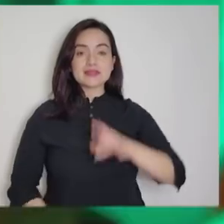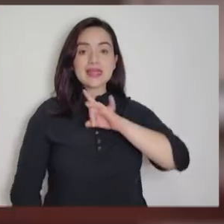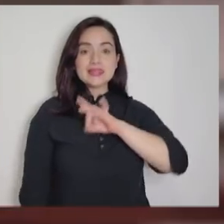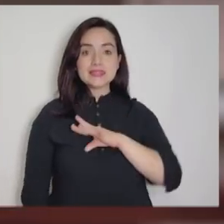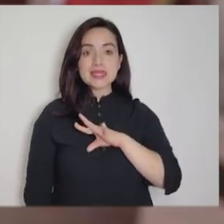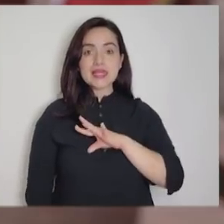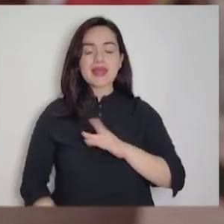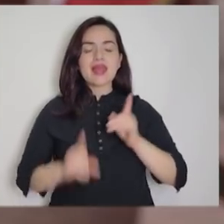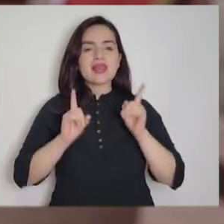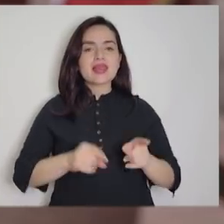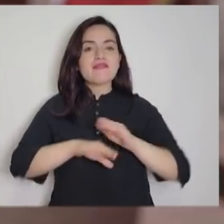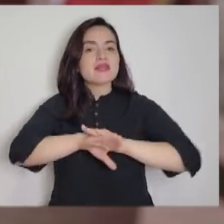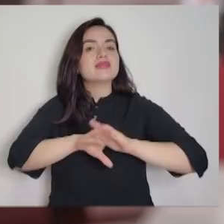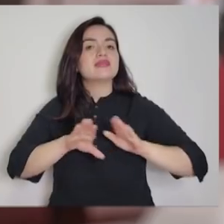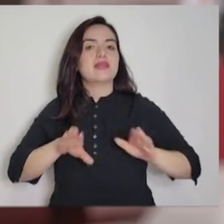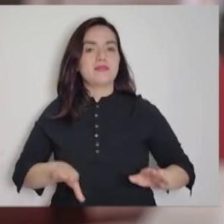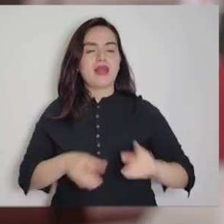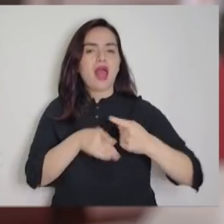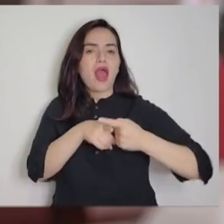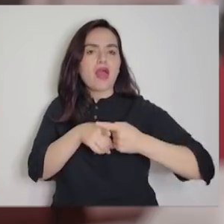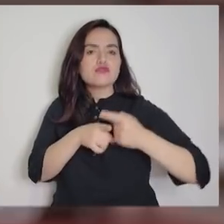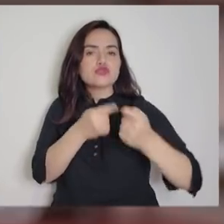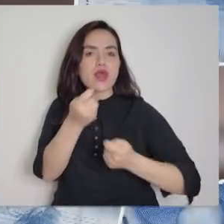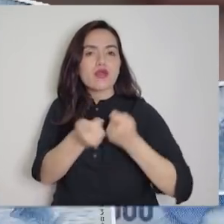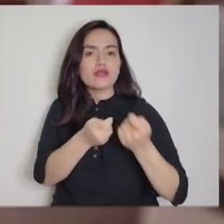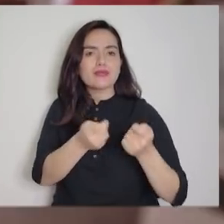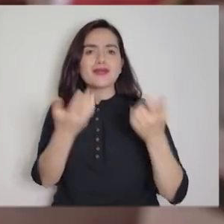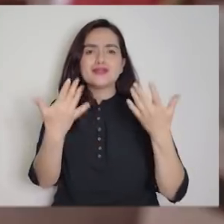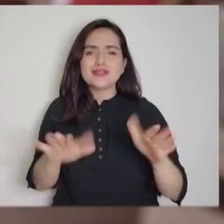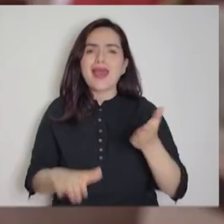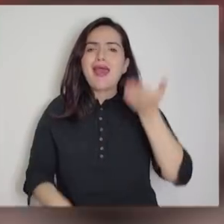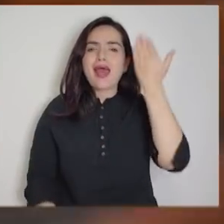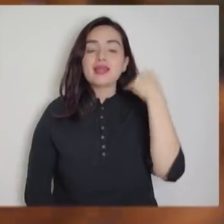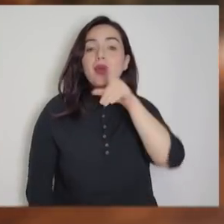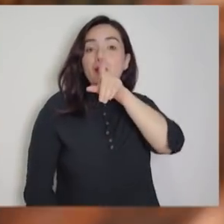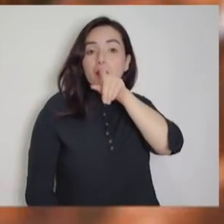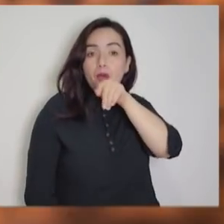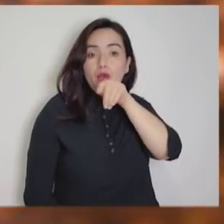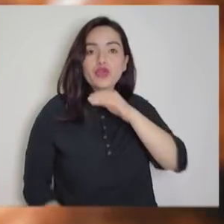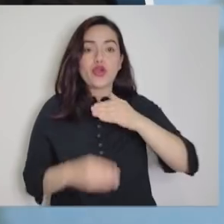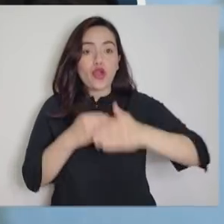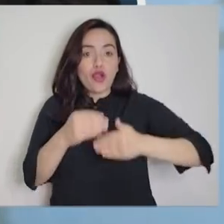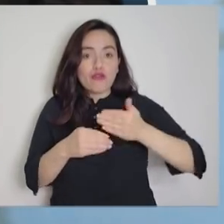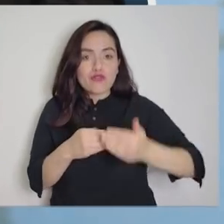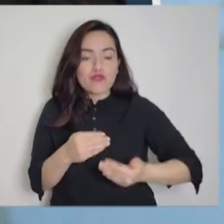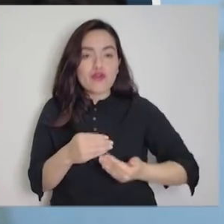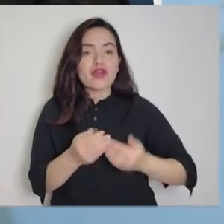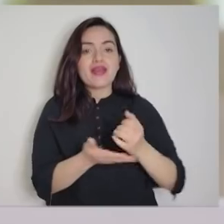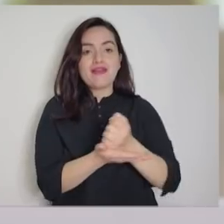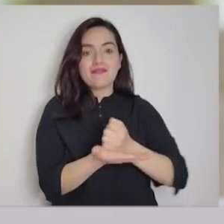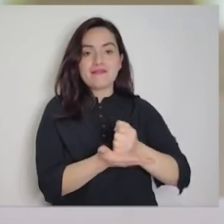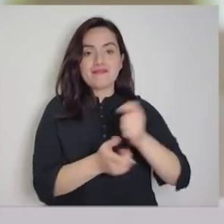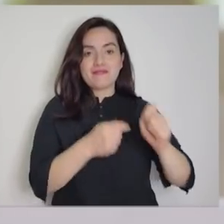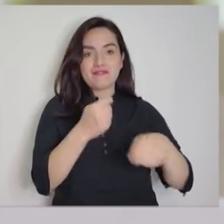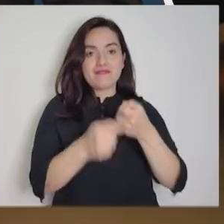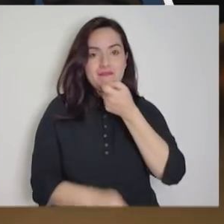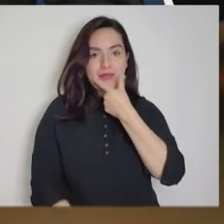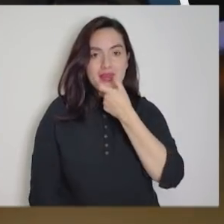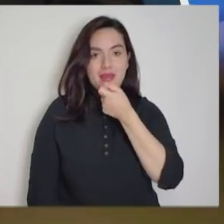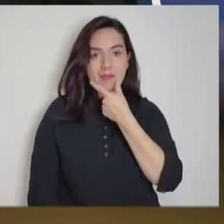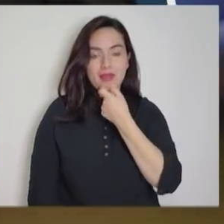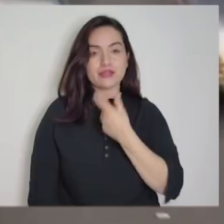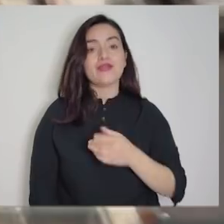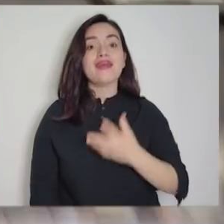En Chile tenemos que terminar con los abusos económicos. Ya lo vivimos. Los pollos, el papel higiénico, la farmacia, el